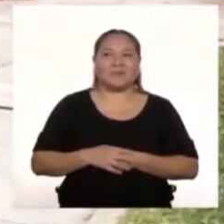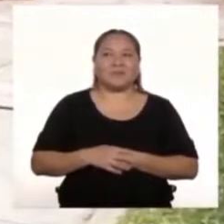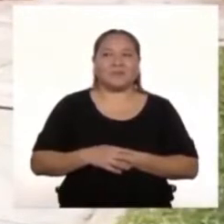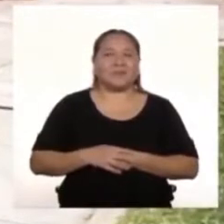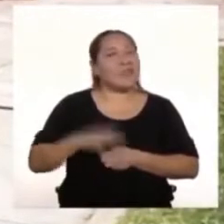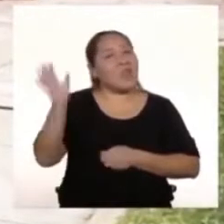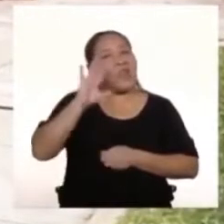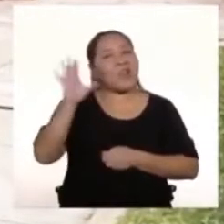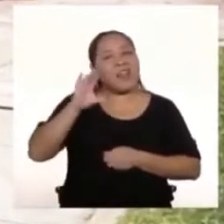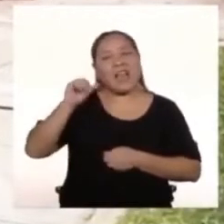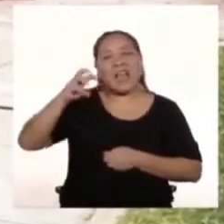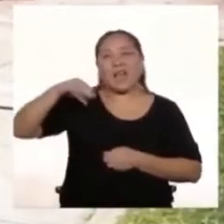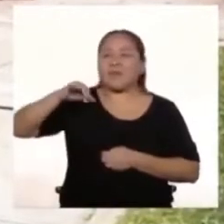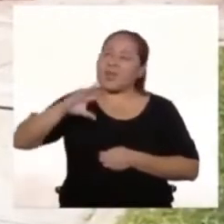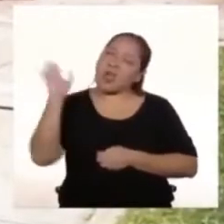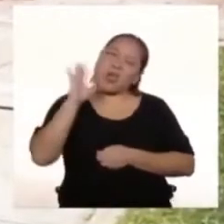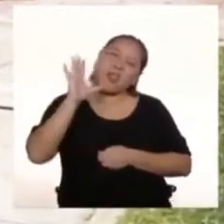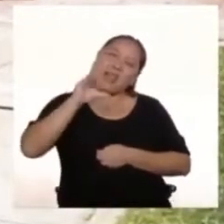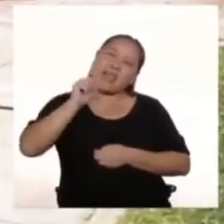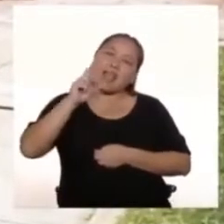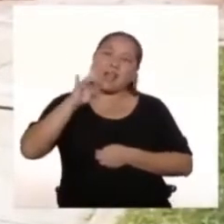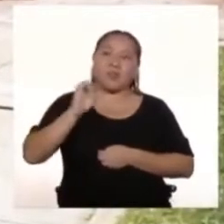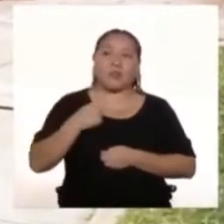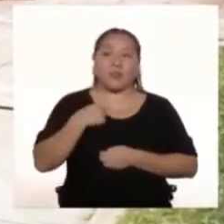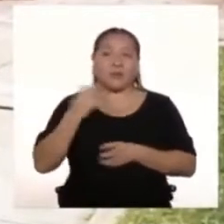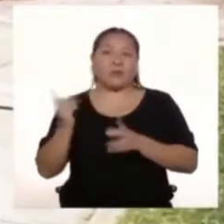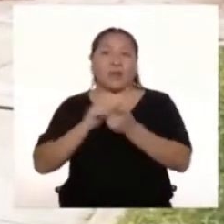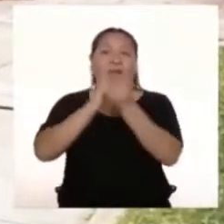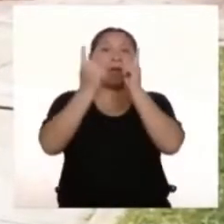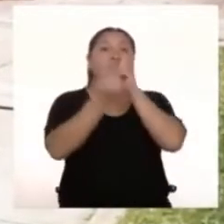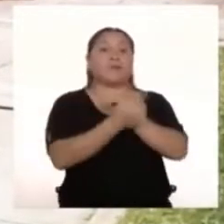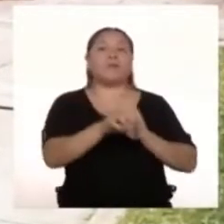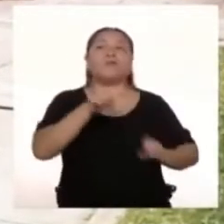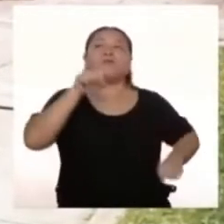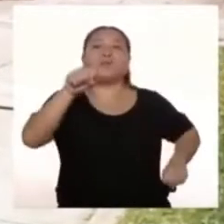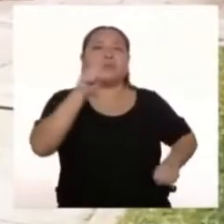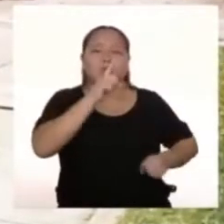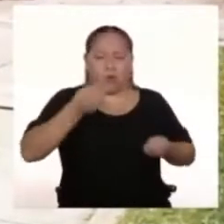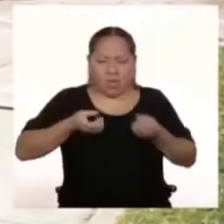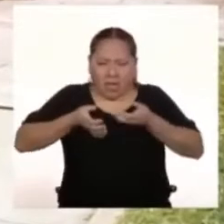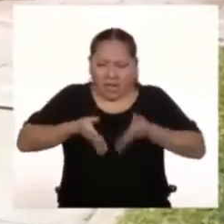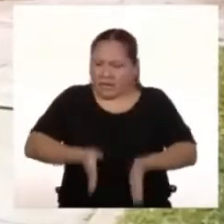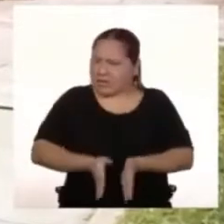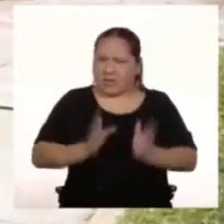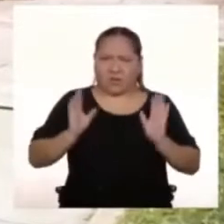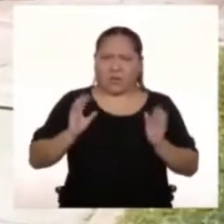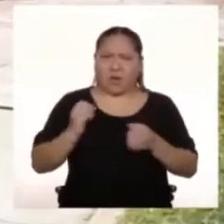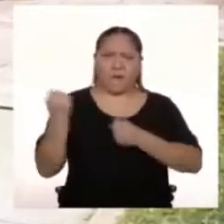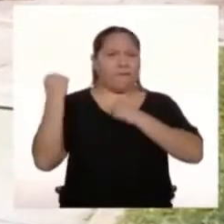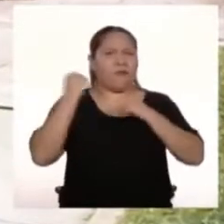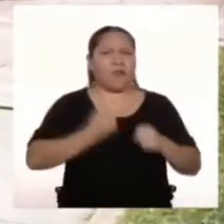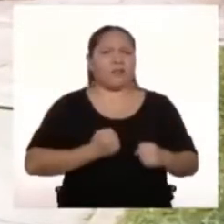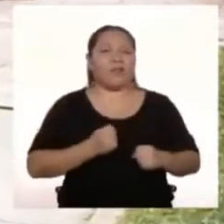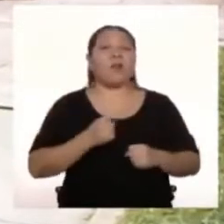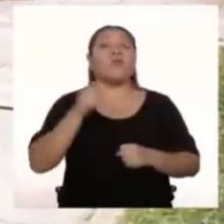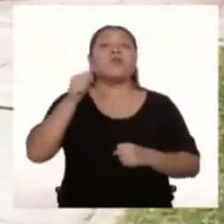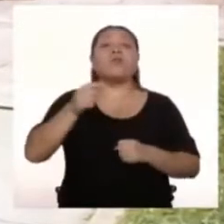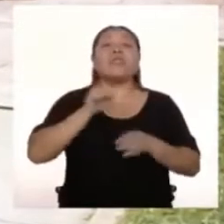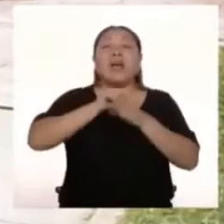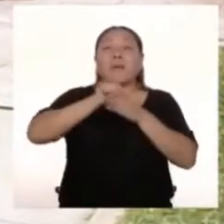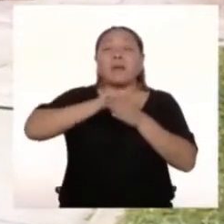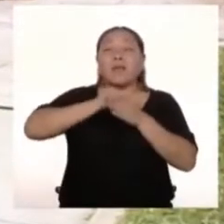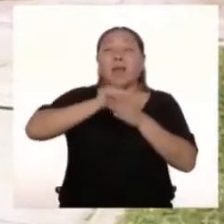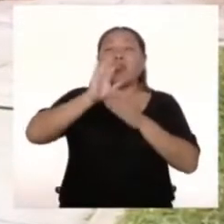Hola Cami Hola Carol Para ser un superhéroe No tienes que nacer Con ningún talento sobrenatural Solo tienes que desarrollar Tus